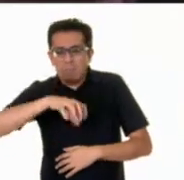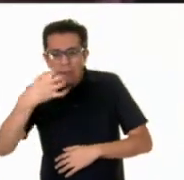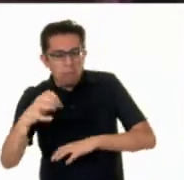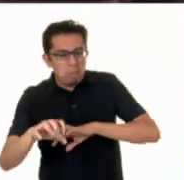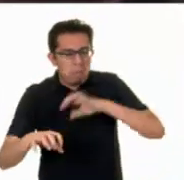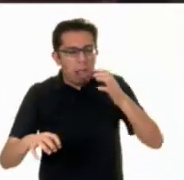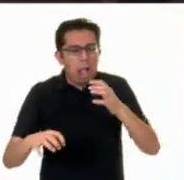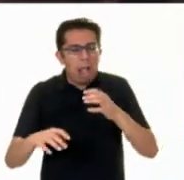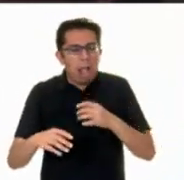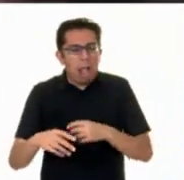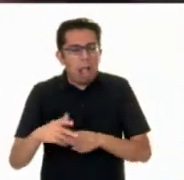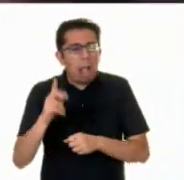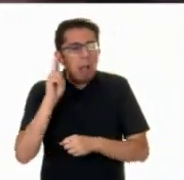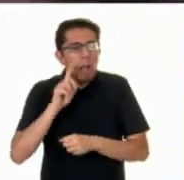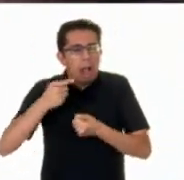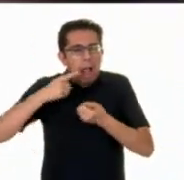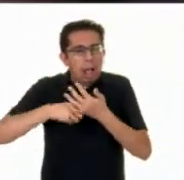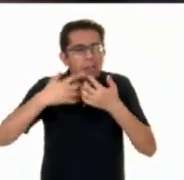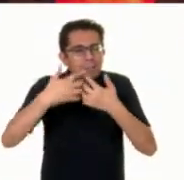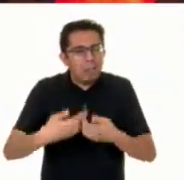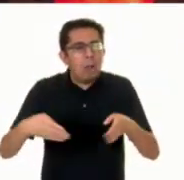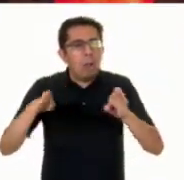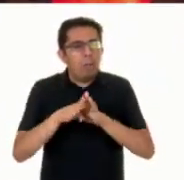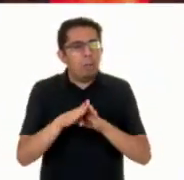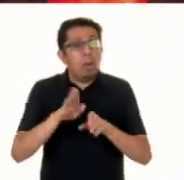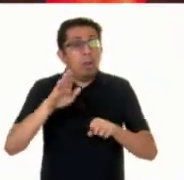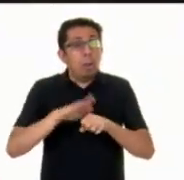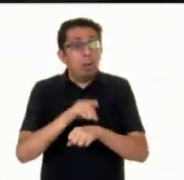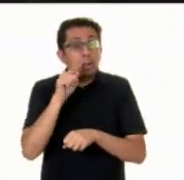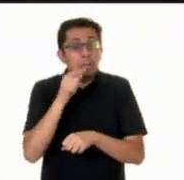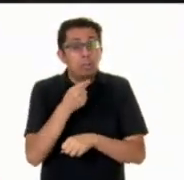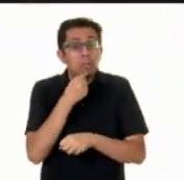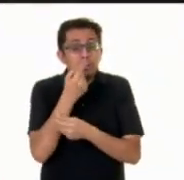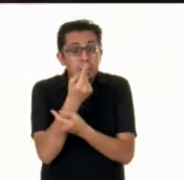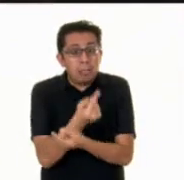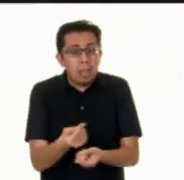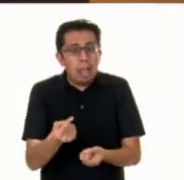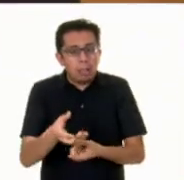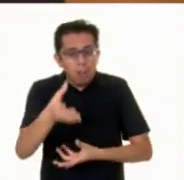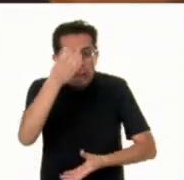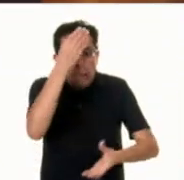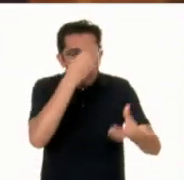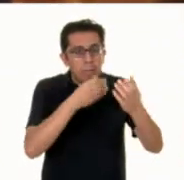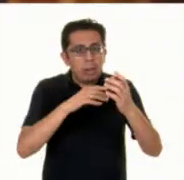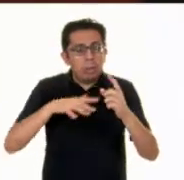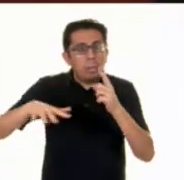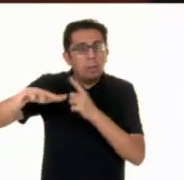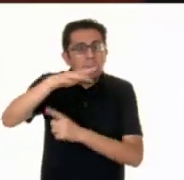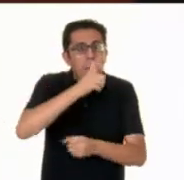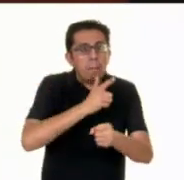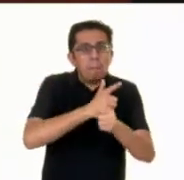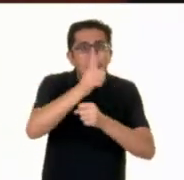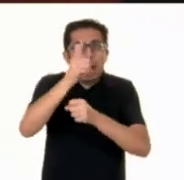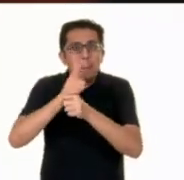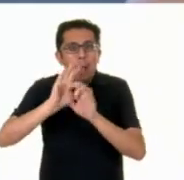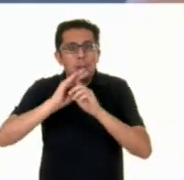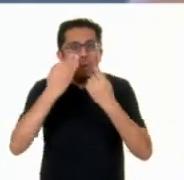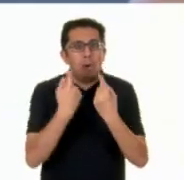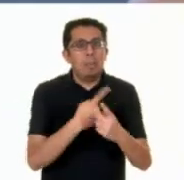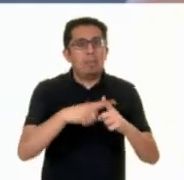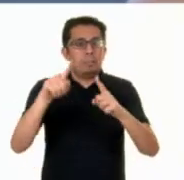entender cómo es que funcionaba por dentro. Porque cuando eres niña, aprendes a descubrir el mundo de diferentes maneras.